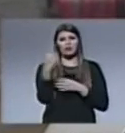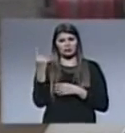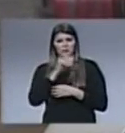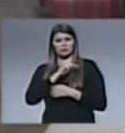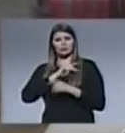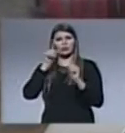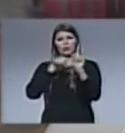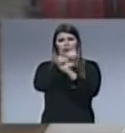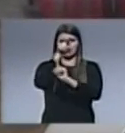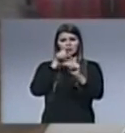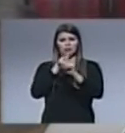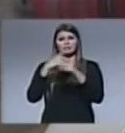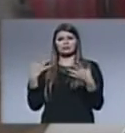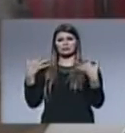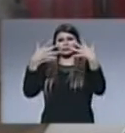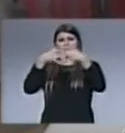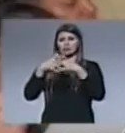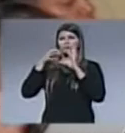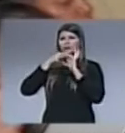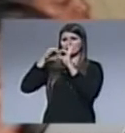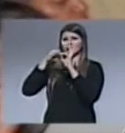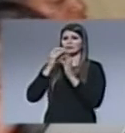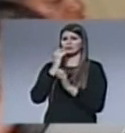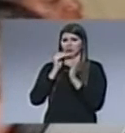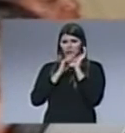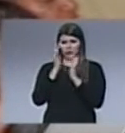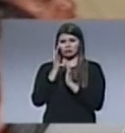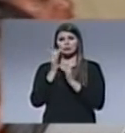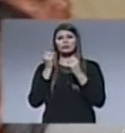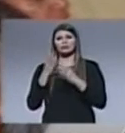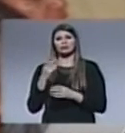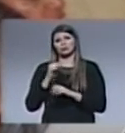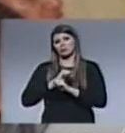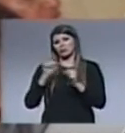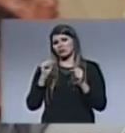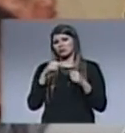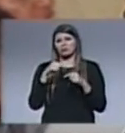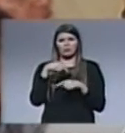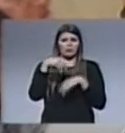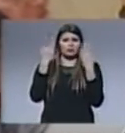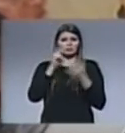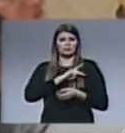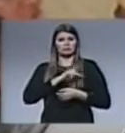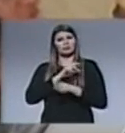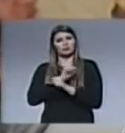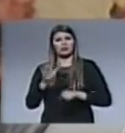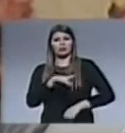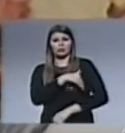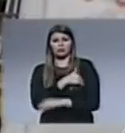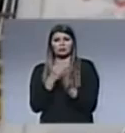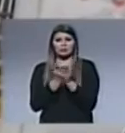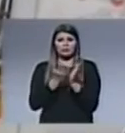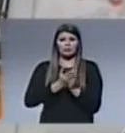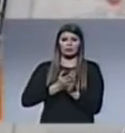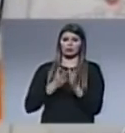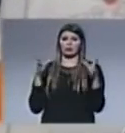objetivo primordial de entablar una relación personal con Jesucristo. Puede ser un mozo, un estudiante, ayer nos vimos con